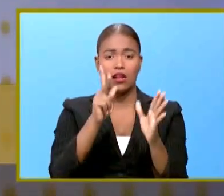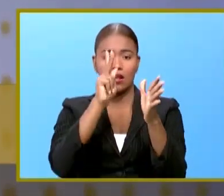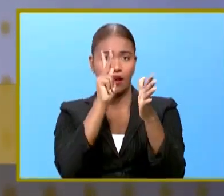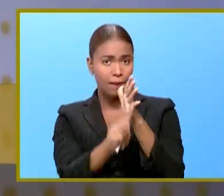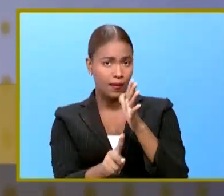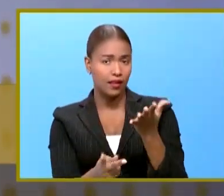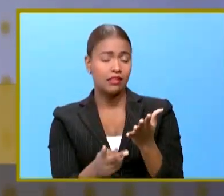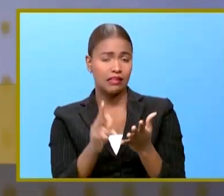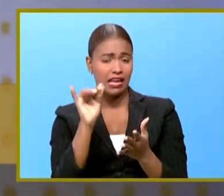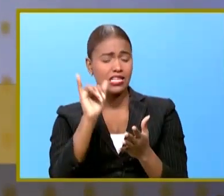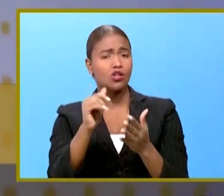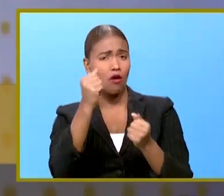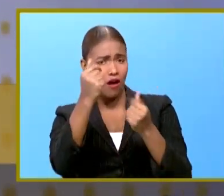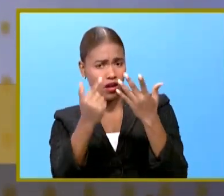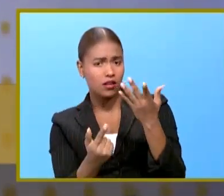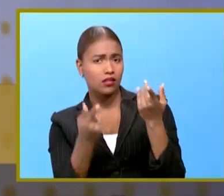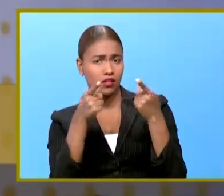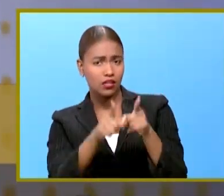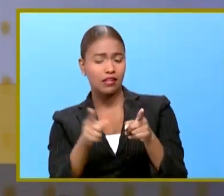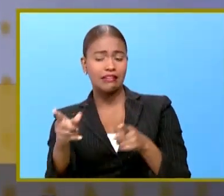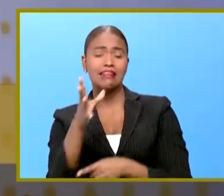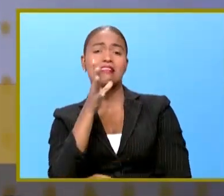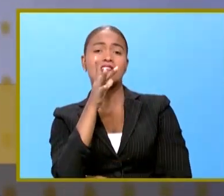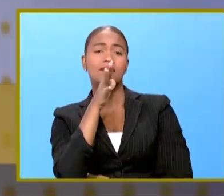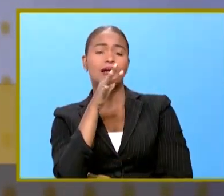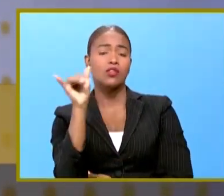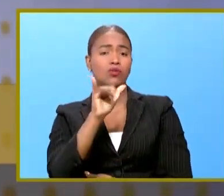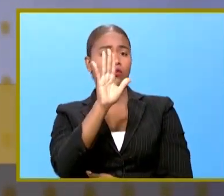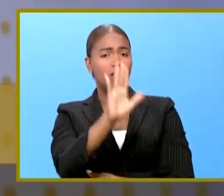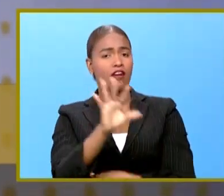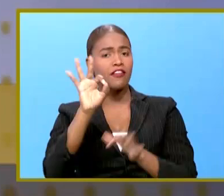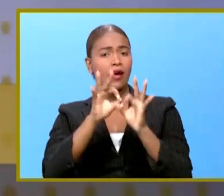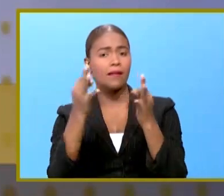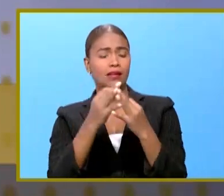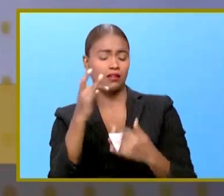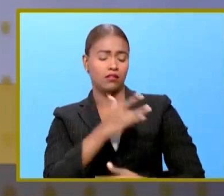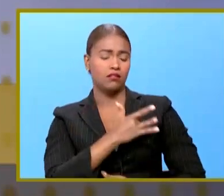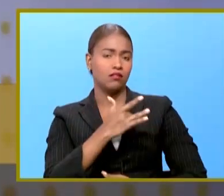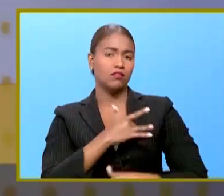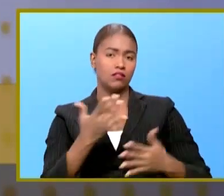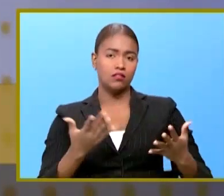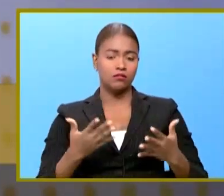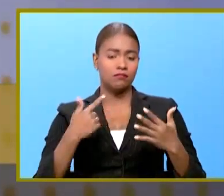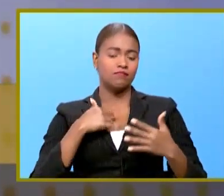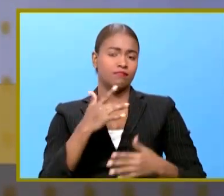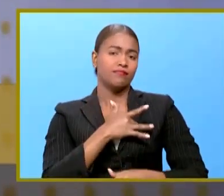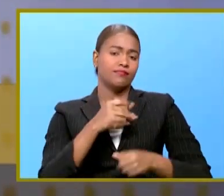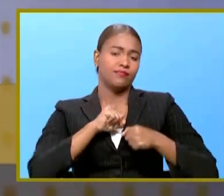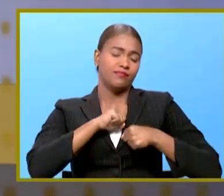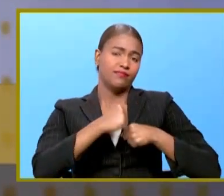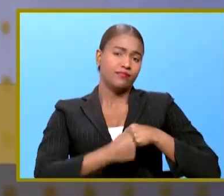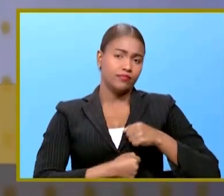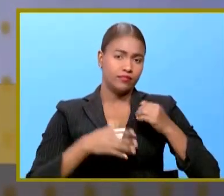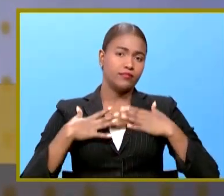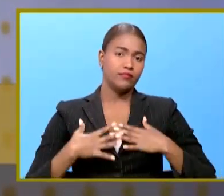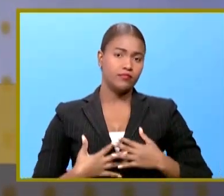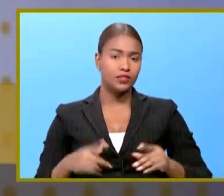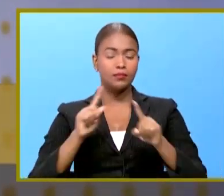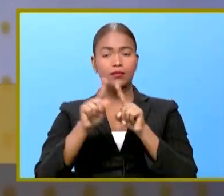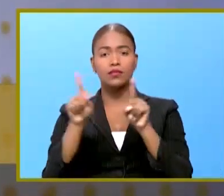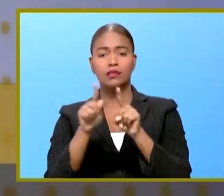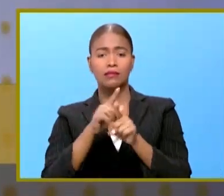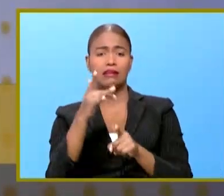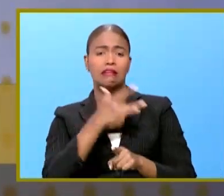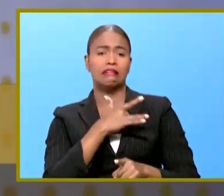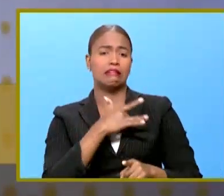asesinato y esas cosas entonces la madre y los familiares se van a sentir con un dolor pero además esa sensación de